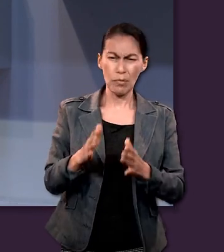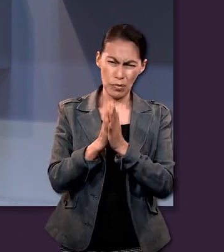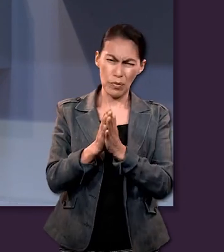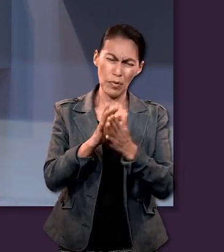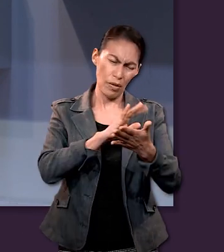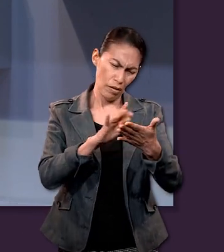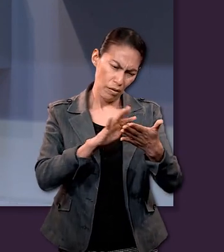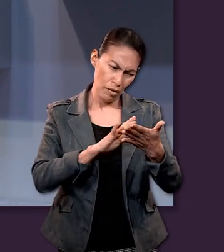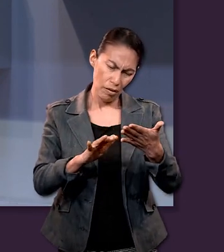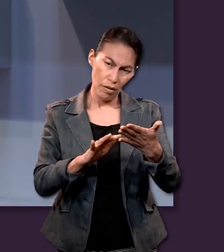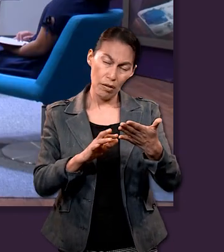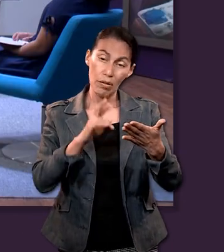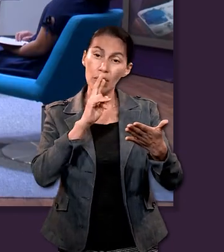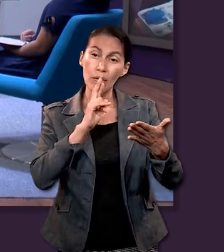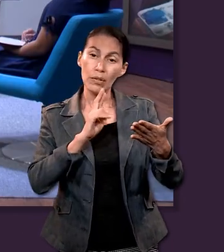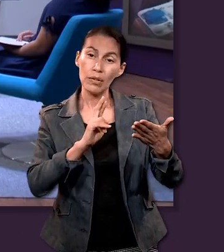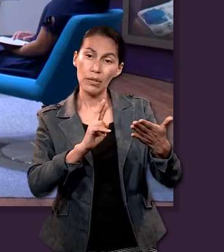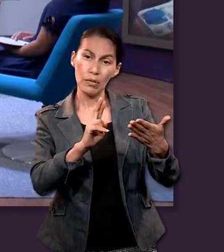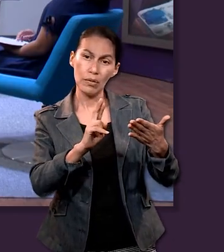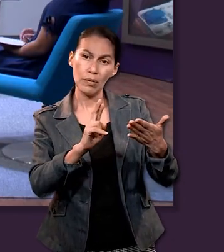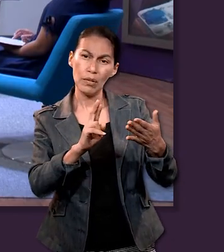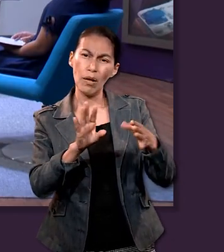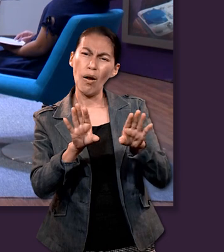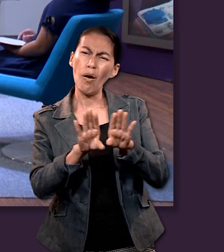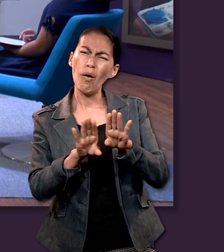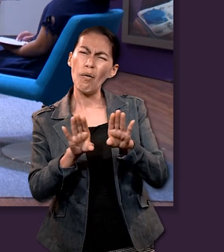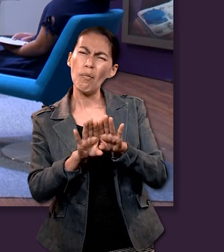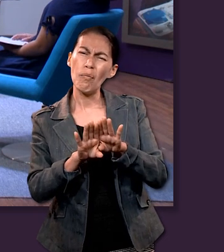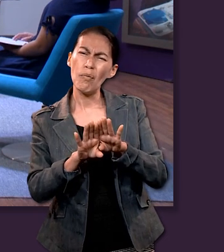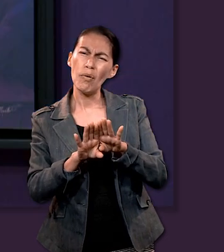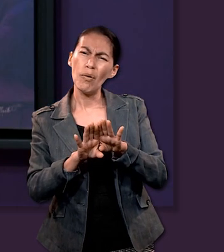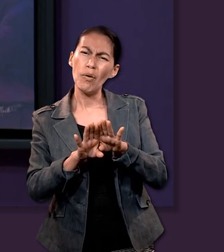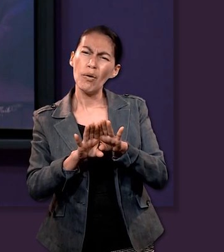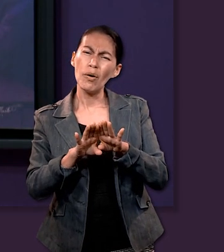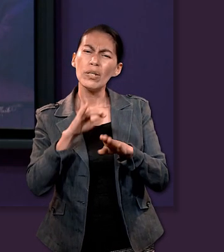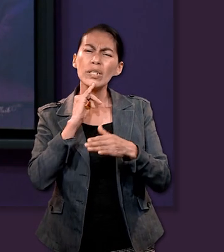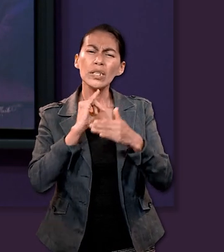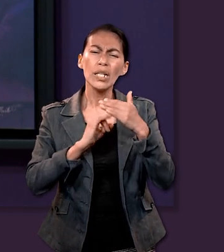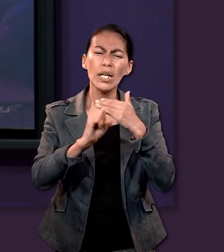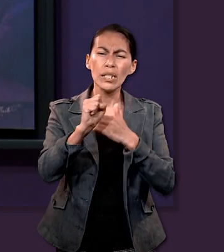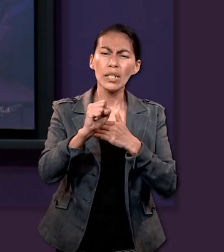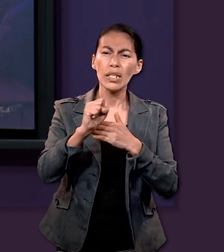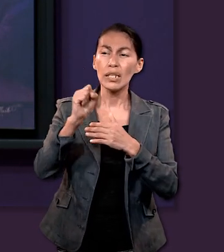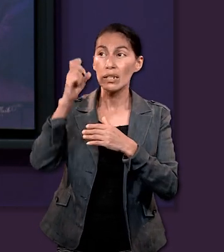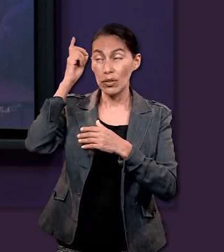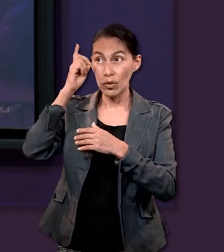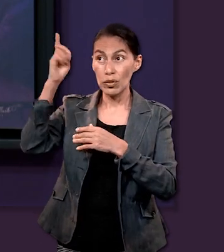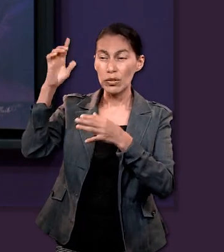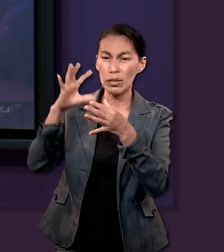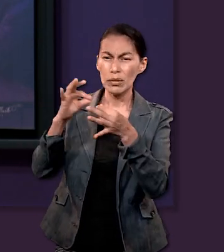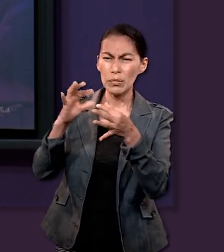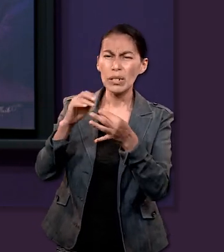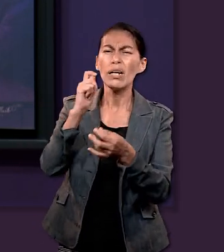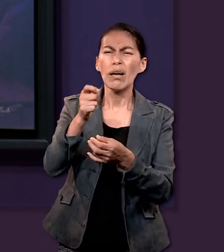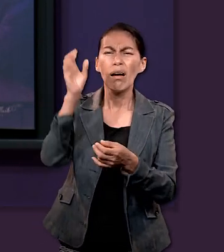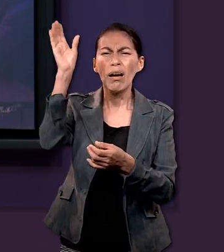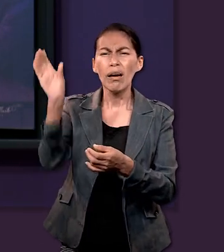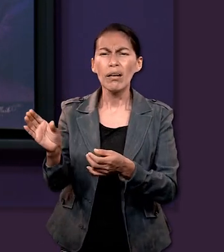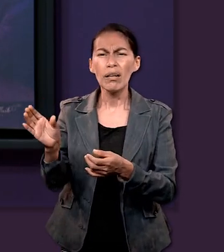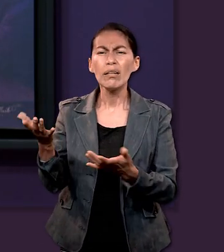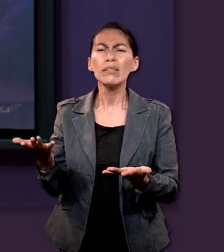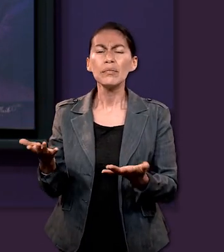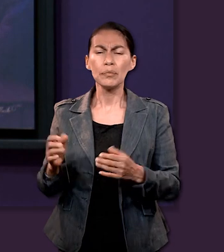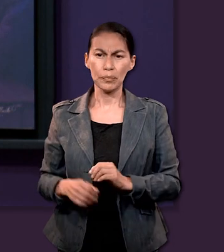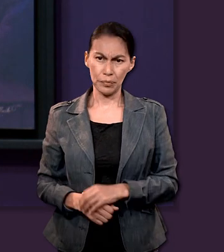Dios ok yo lo leo este texto me gusta porque es uno de los que enciera una de las promesas más bonitas que están en la Biblia